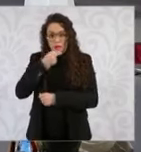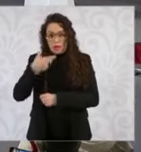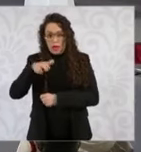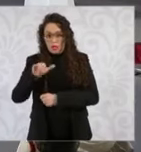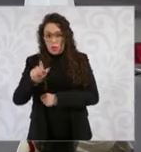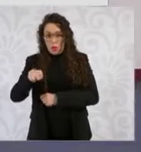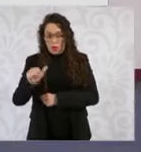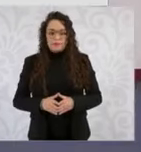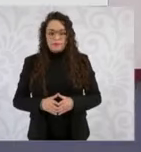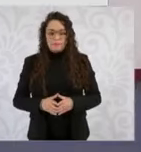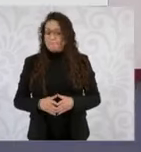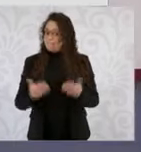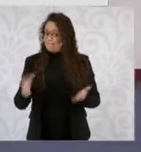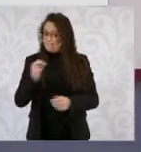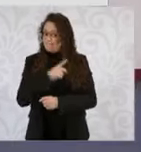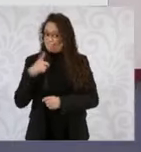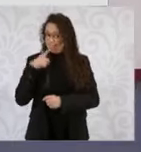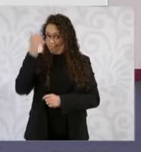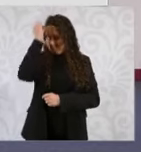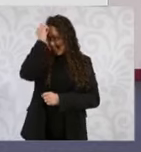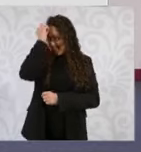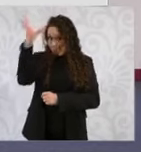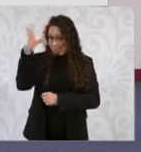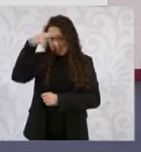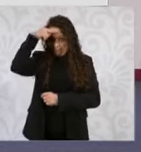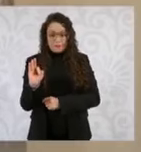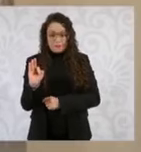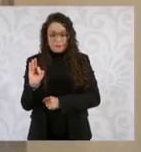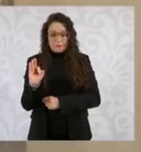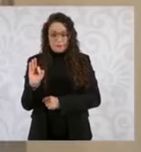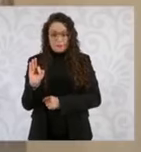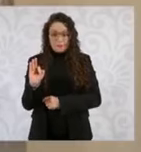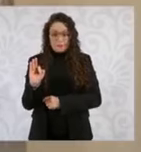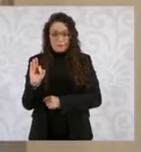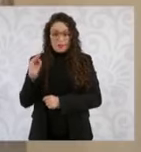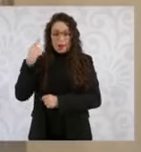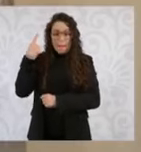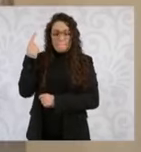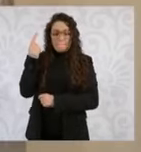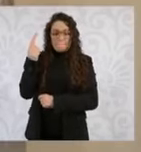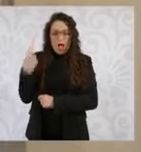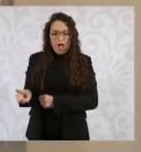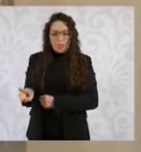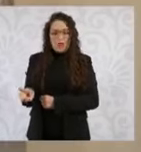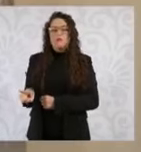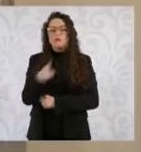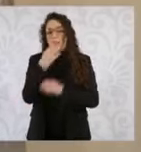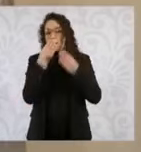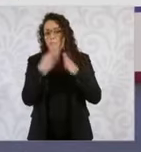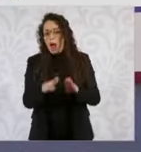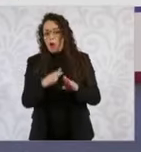No se nos olvide que aquí en México el Poder Judicial ordena desbloquear cuentas bancarias